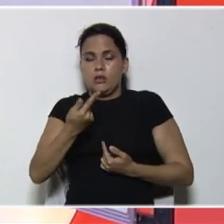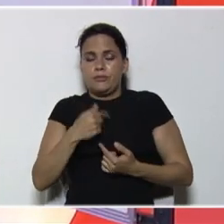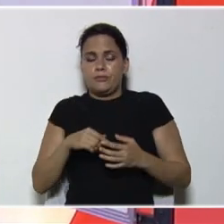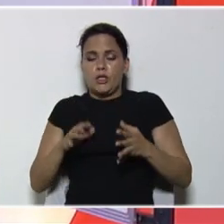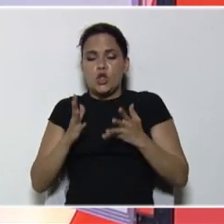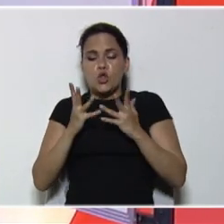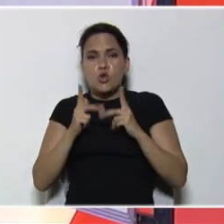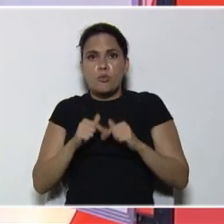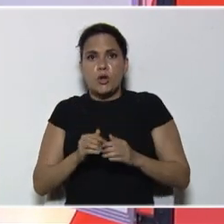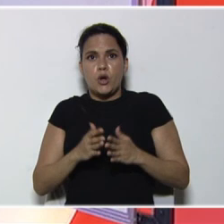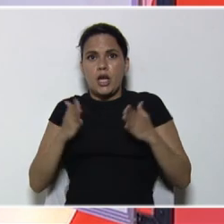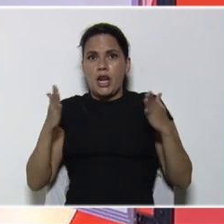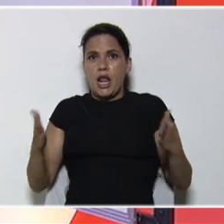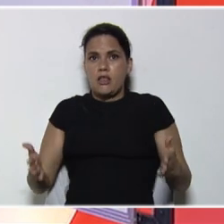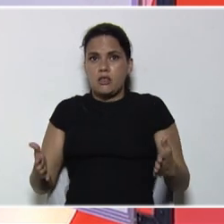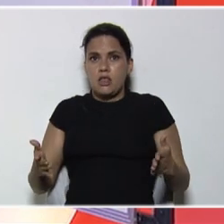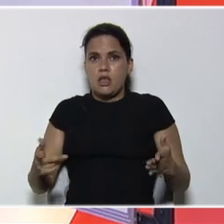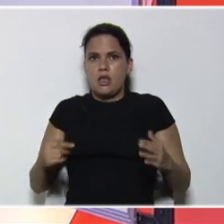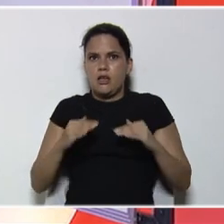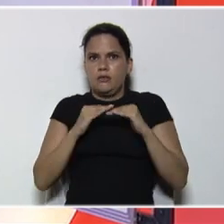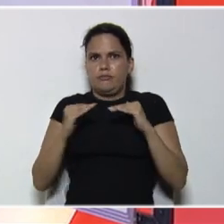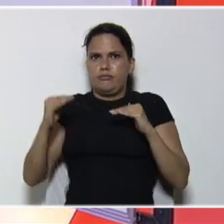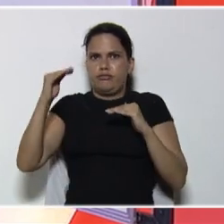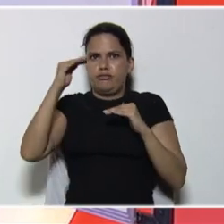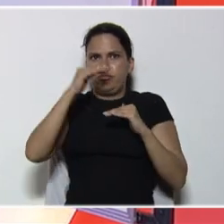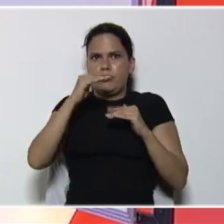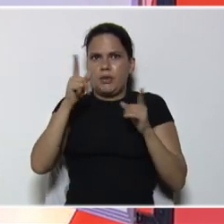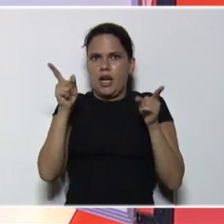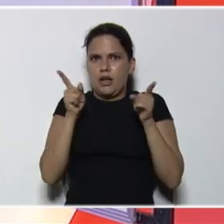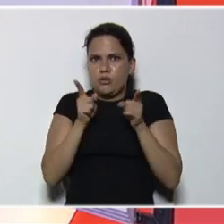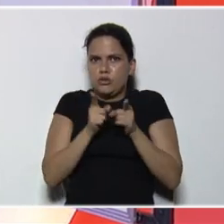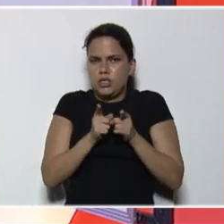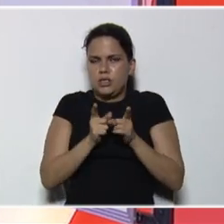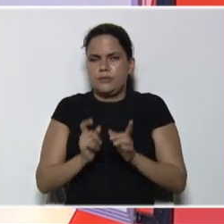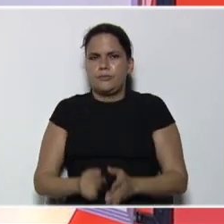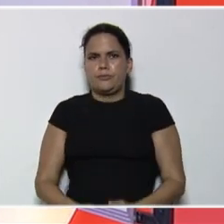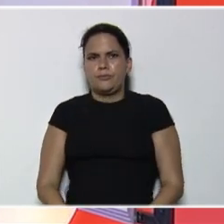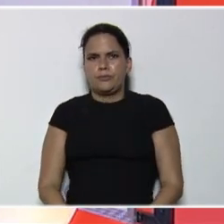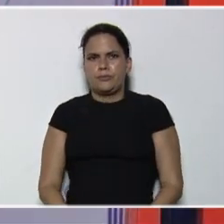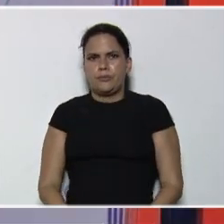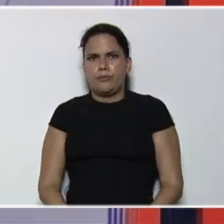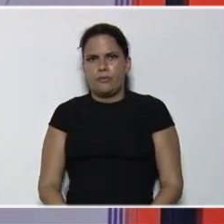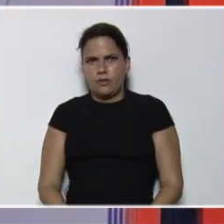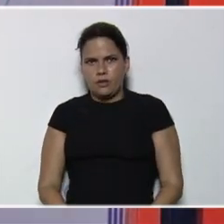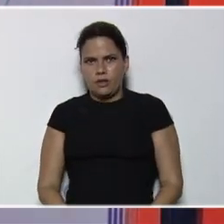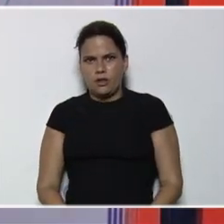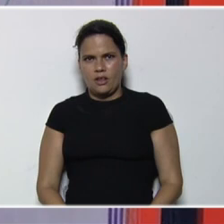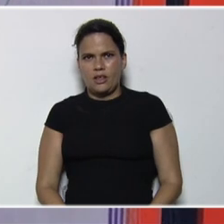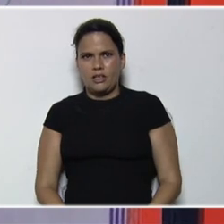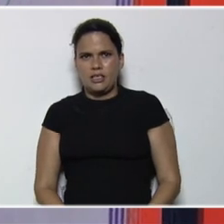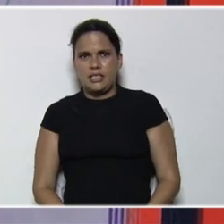el exponente sirve, para reducir, entonces, se triplica,